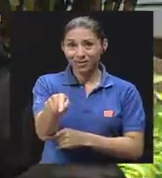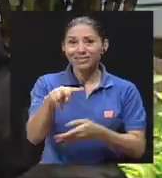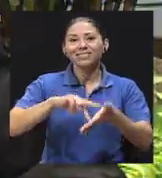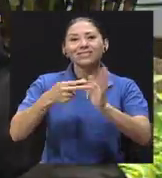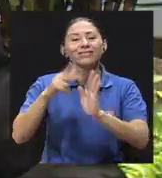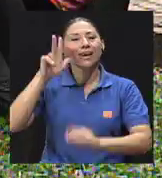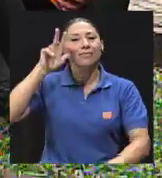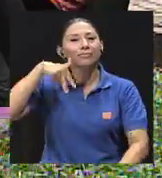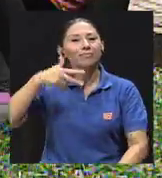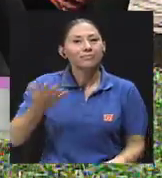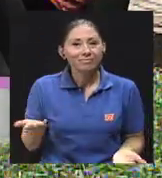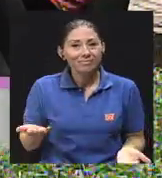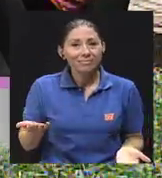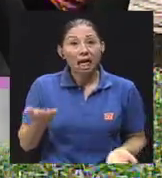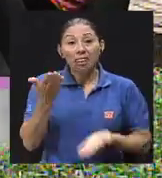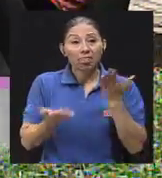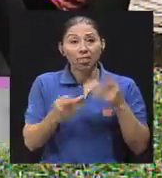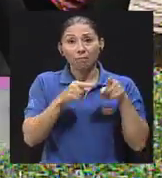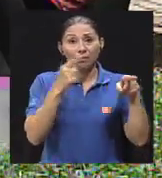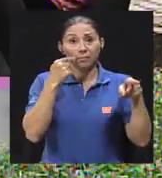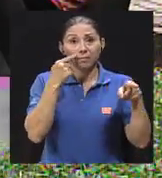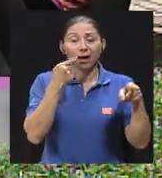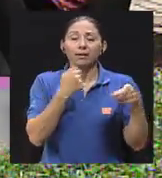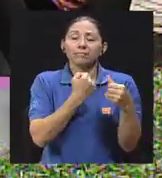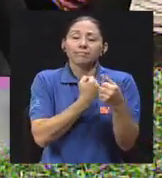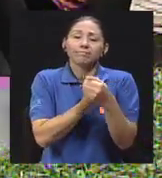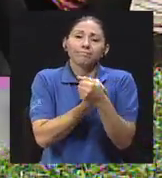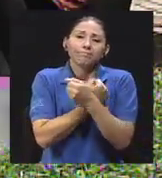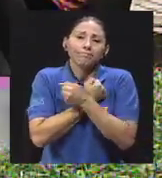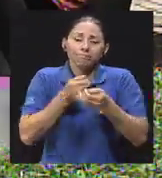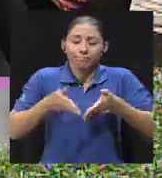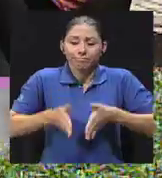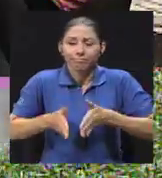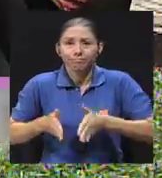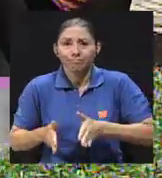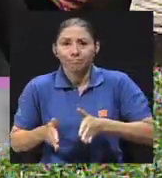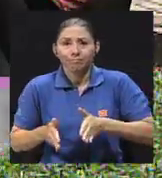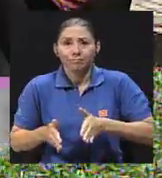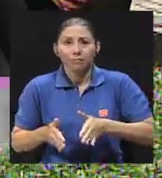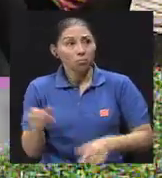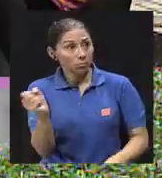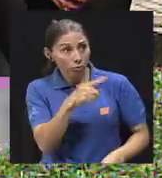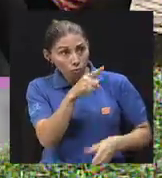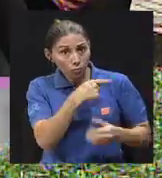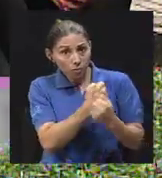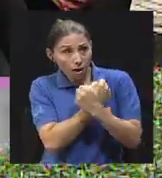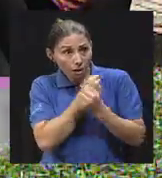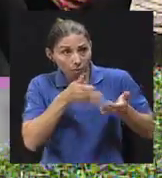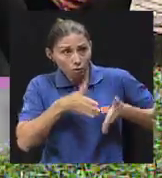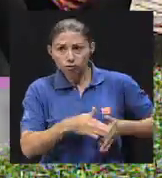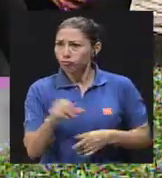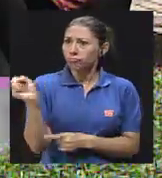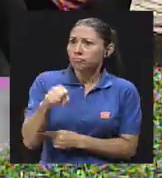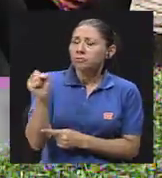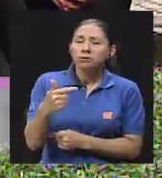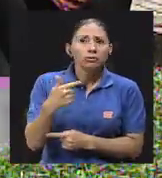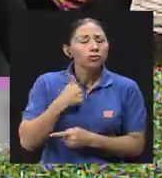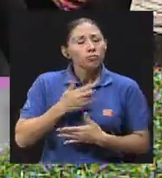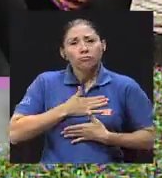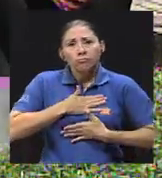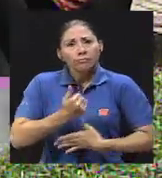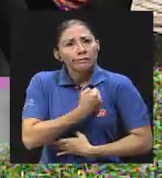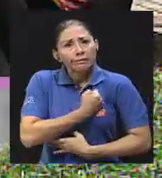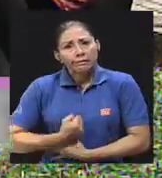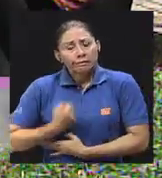le salió el machismo. Porque tal vez él ama mucho a los hijos. Y cuando le preguntamos, ¿usted ama a los hijos? Claro, yo daría la vida por ellos.